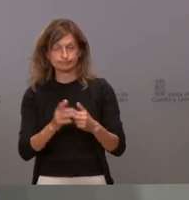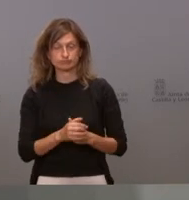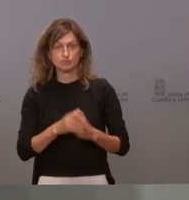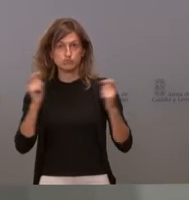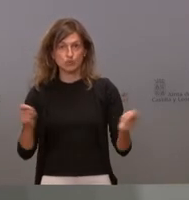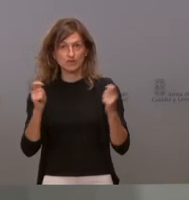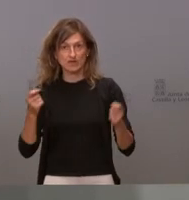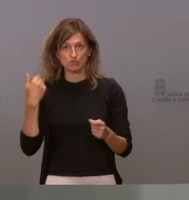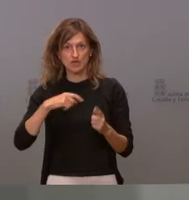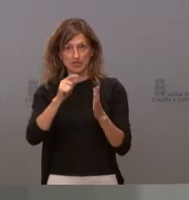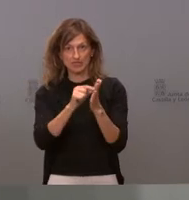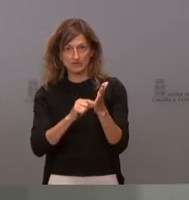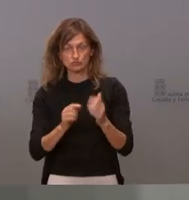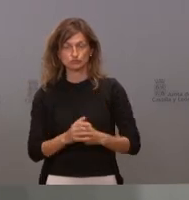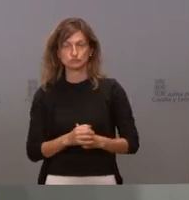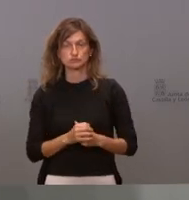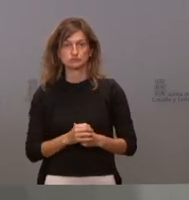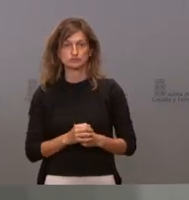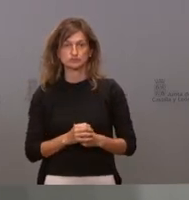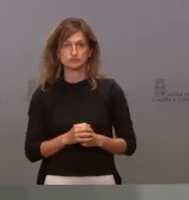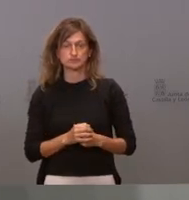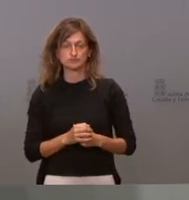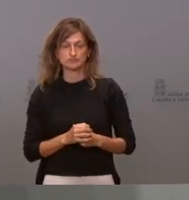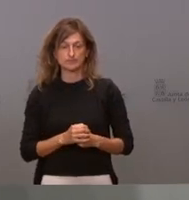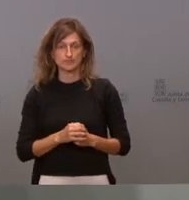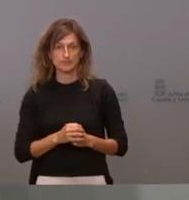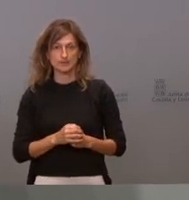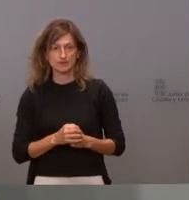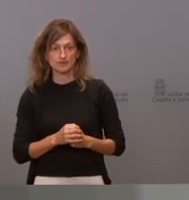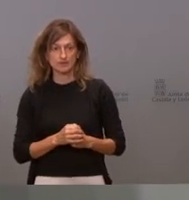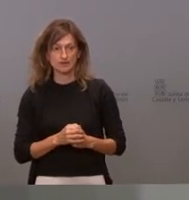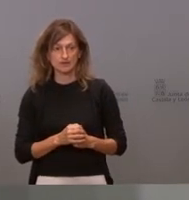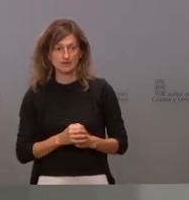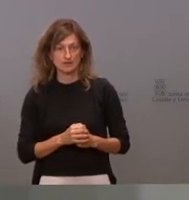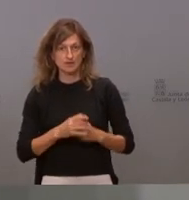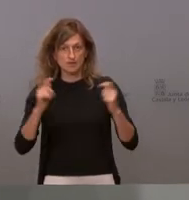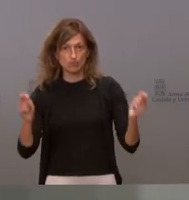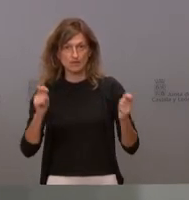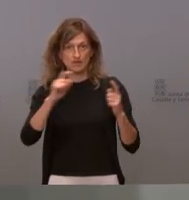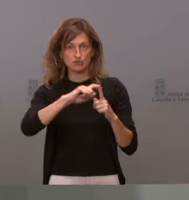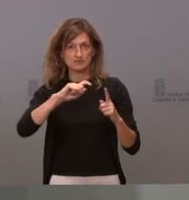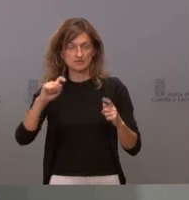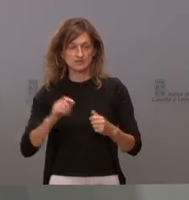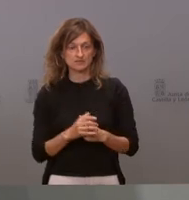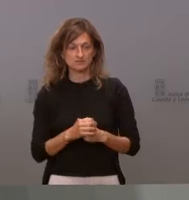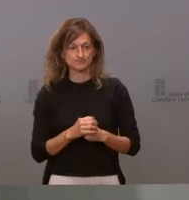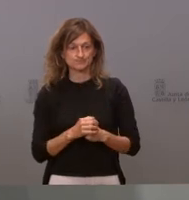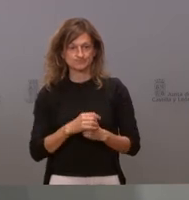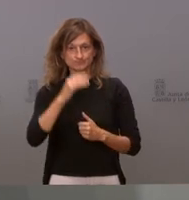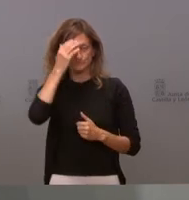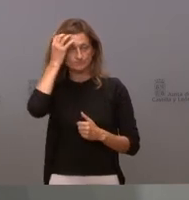publicados también es decir el número de profesionales afectados saben que nosotros lo publicamos en la estadística pero si la